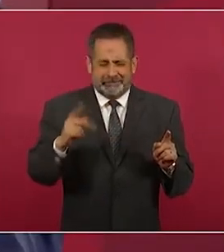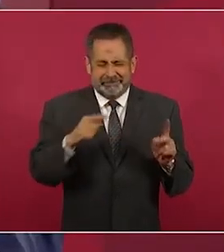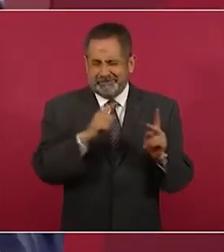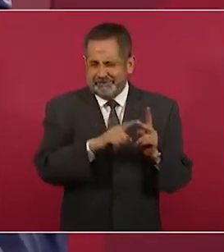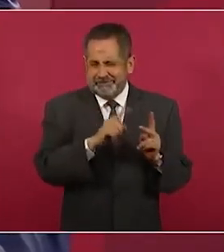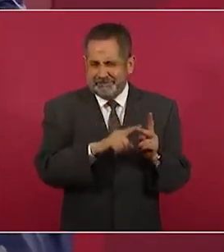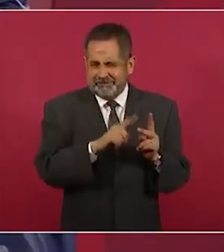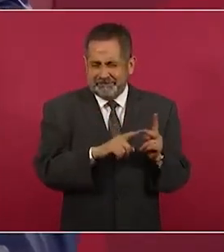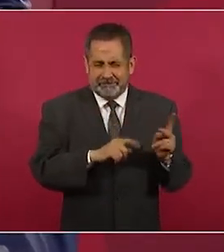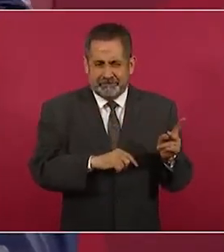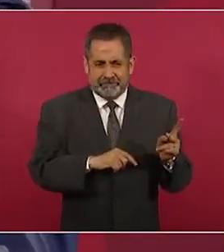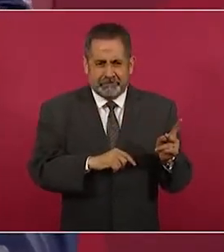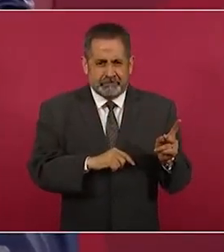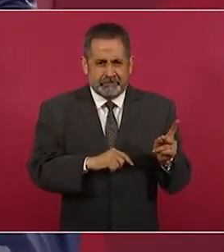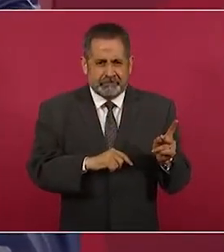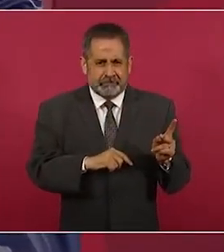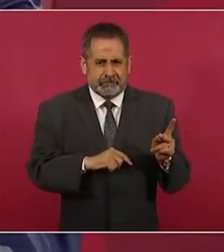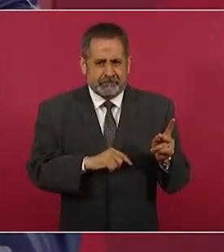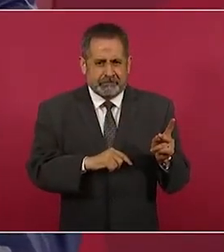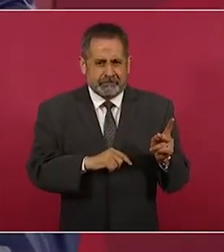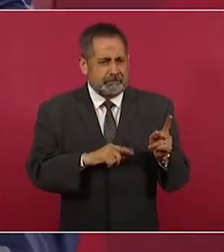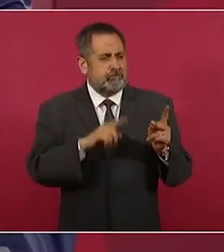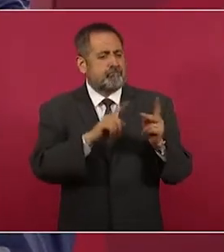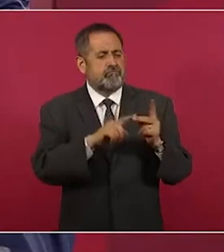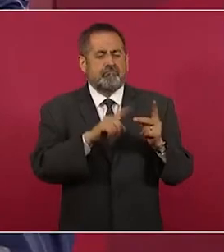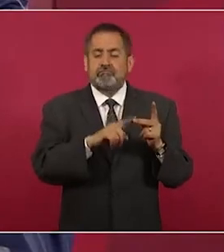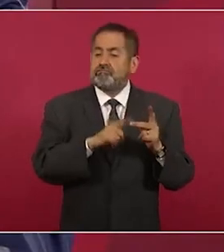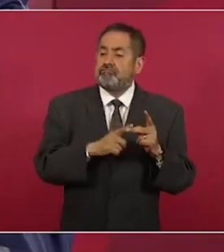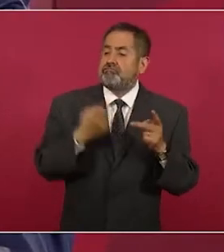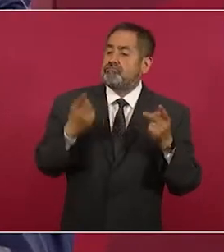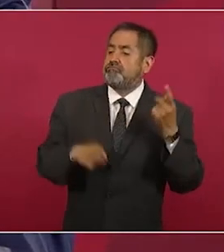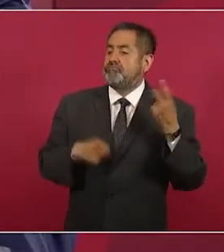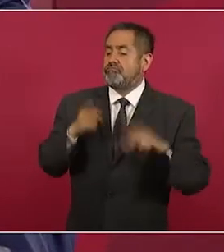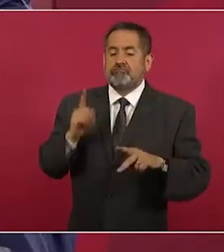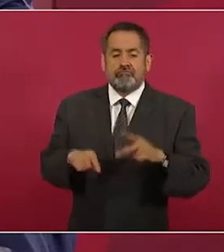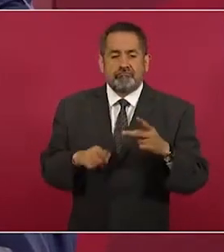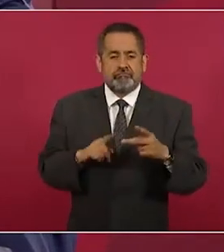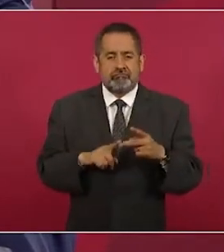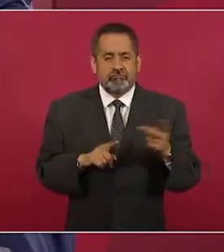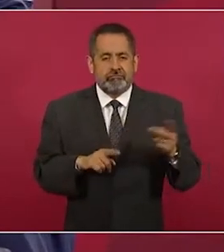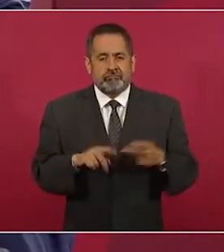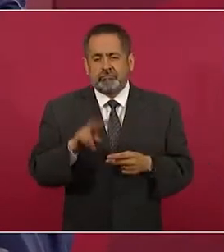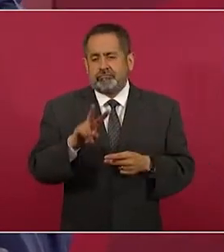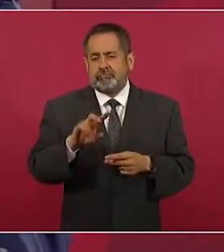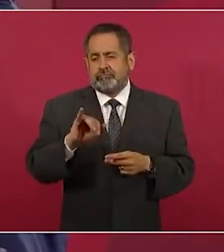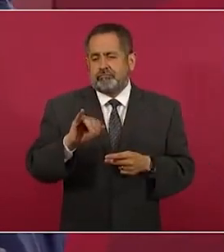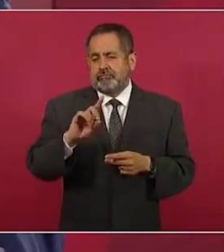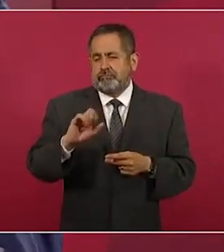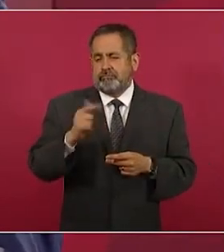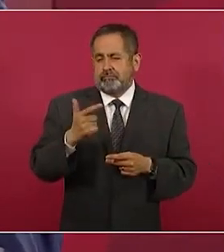mandamás Videgaray,